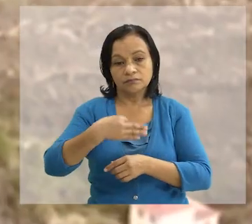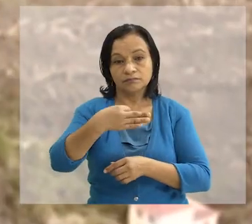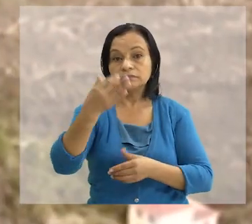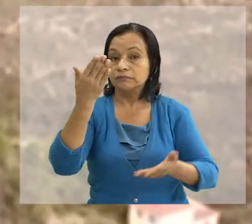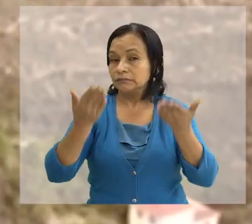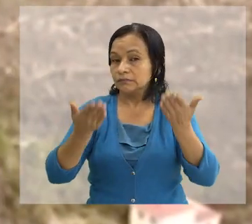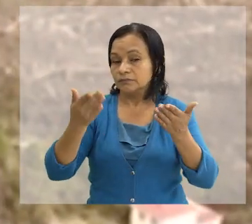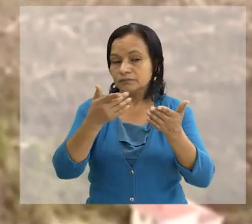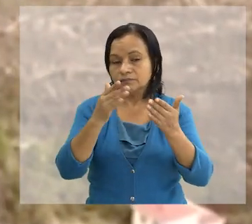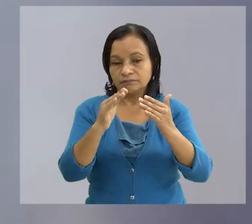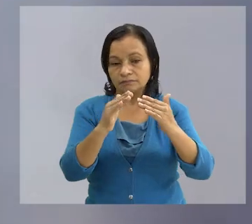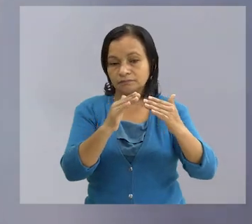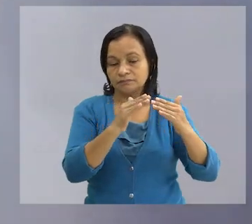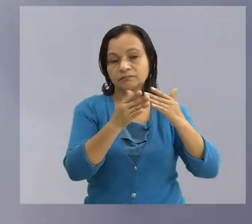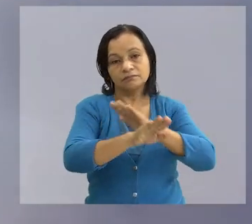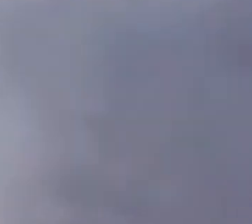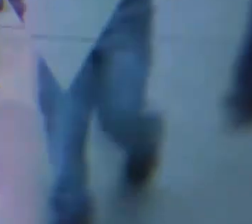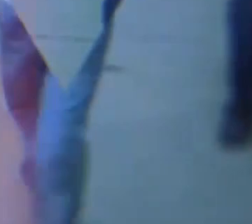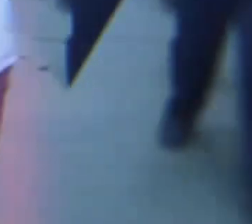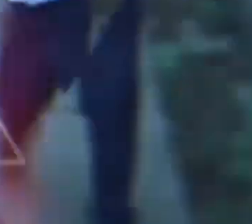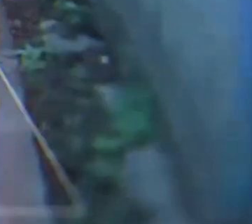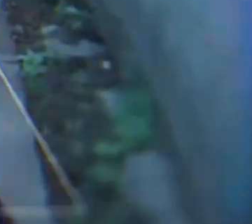próximo el confinamiento pueda terminar